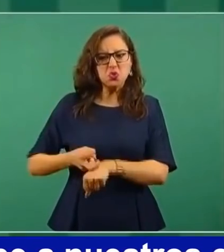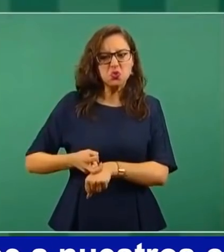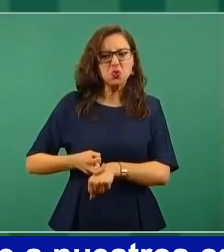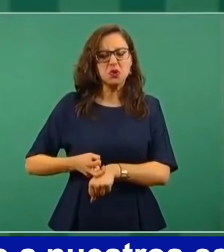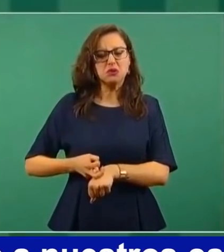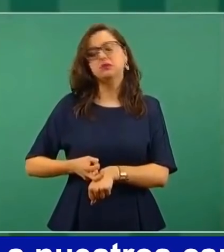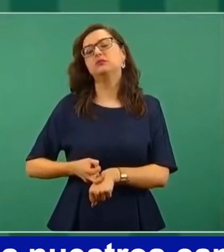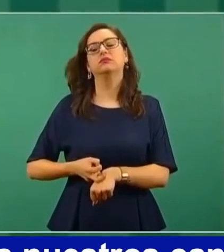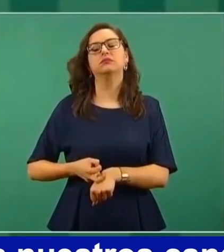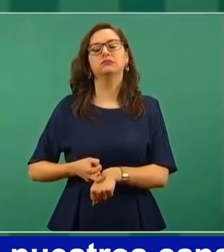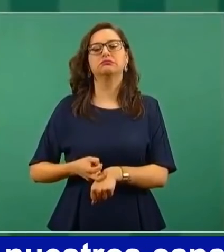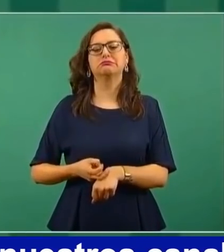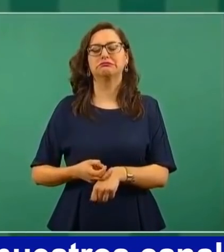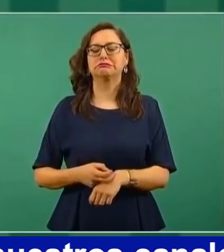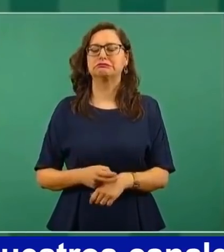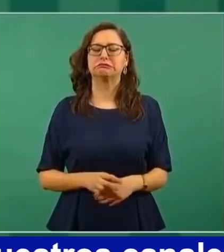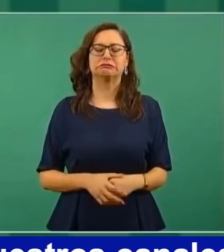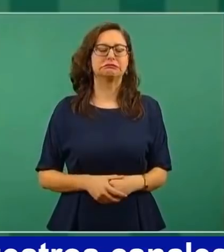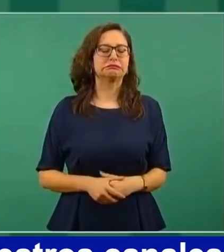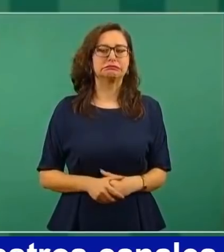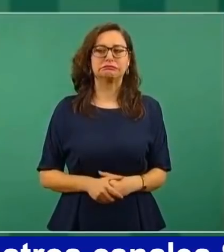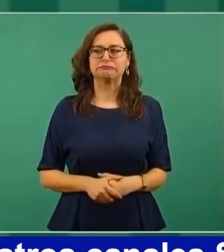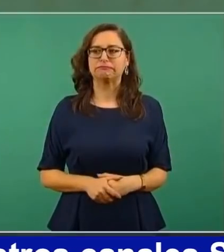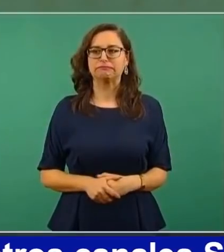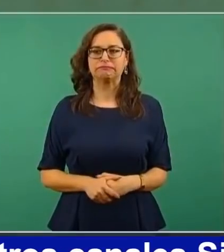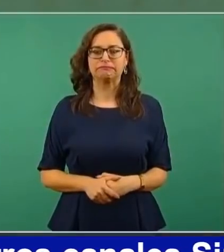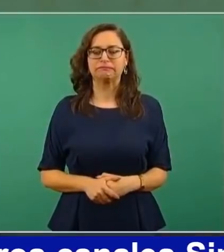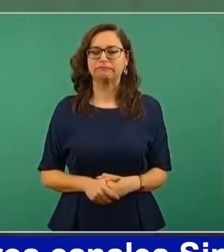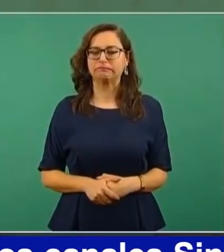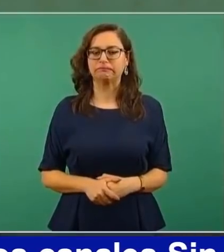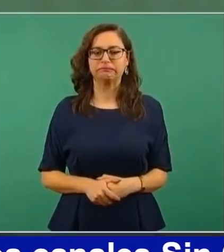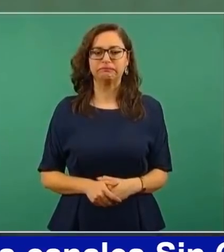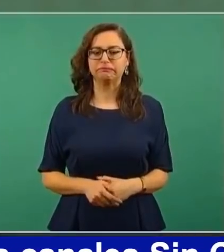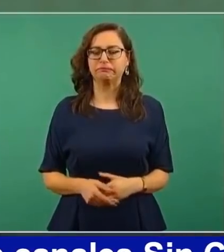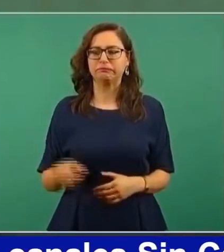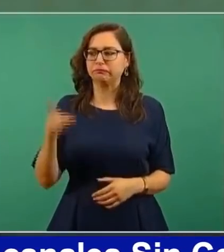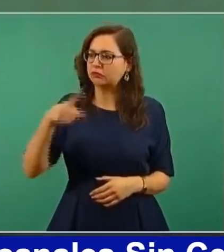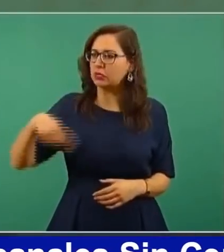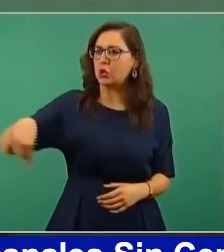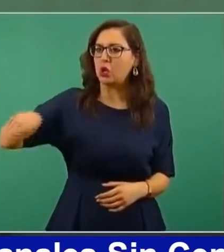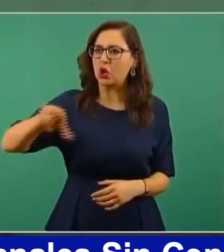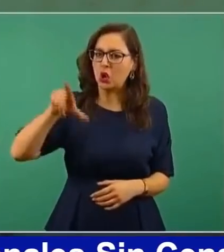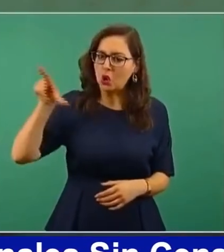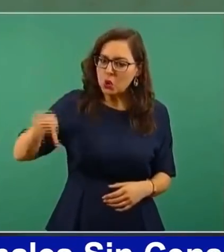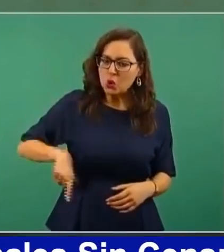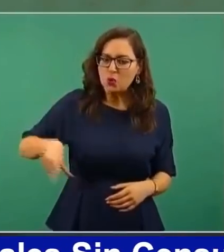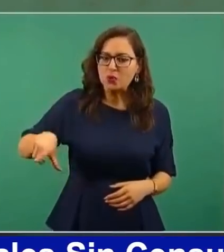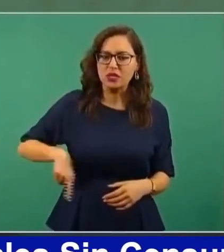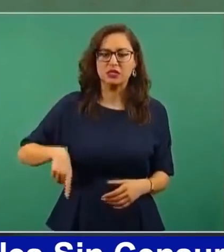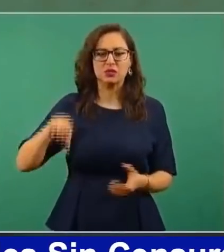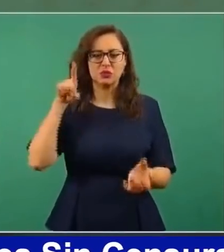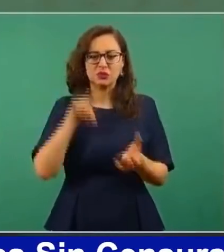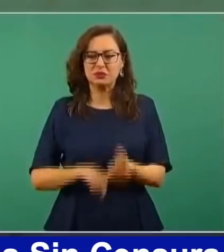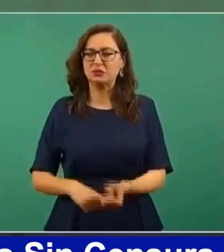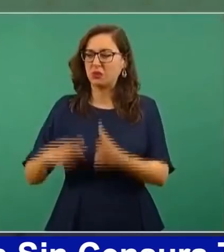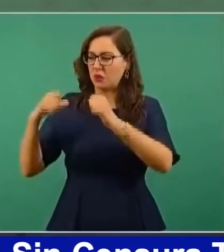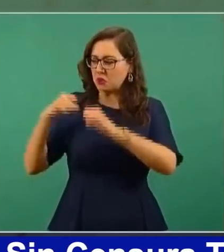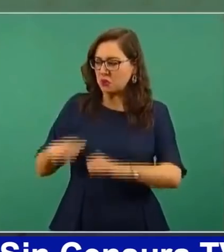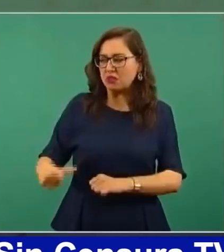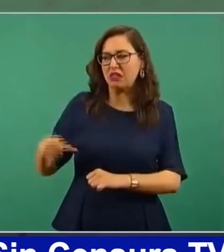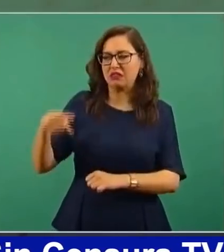en los funcionarios en las autoridades